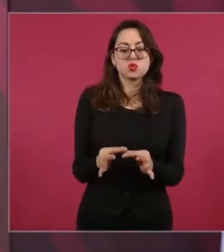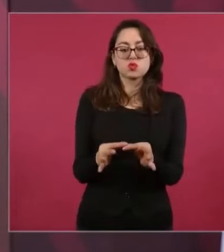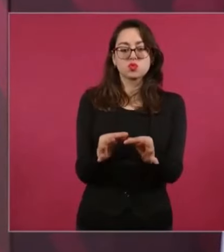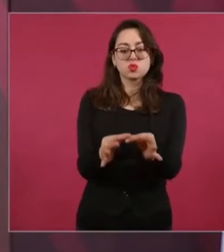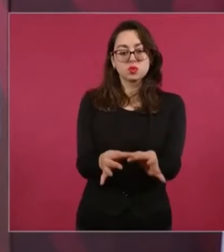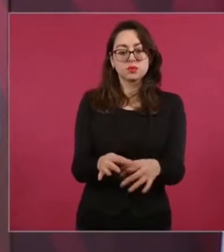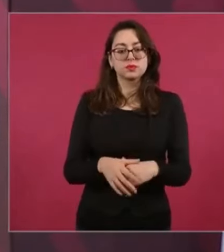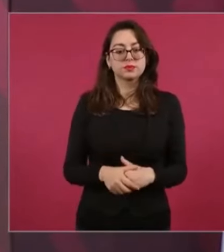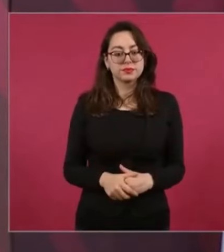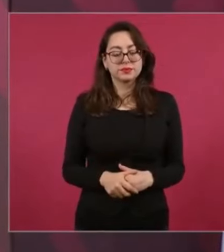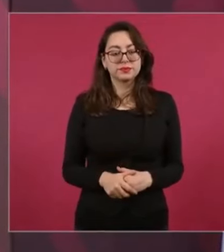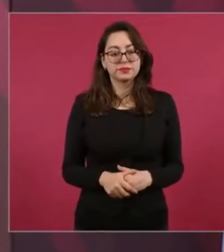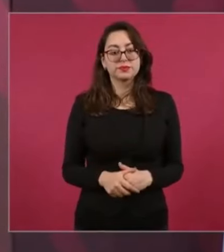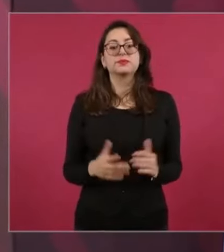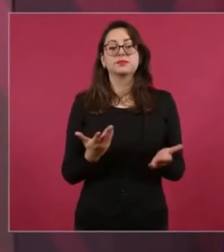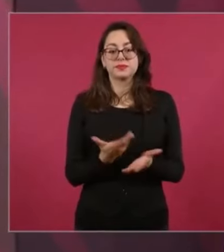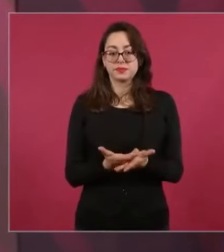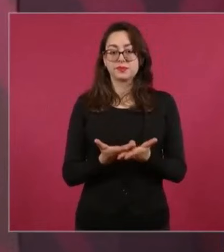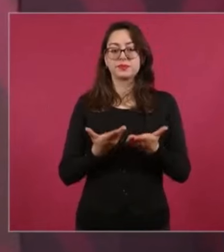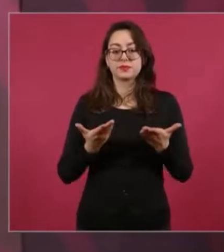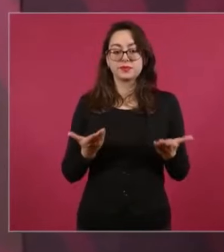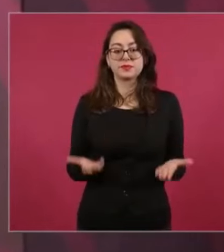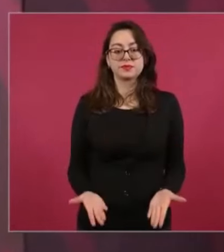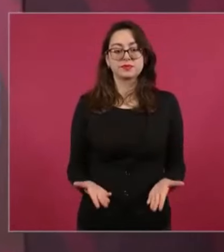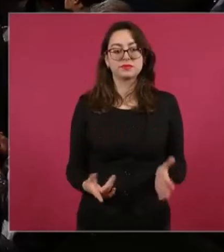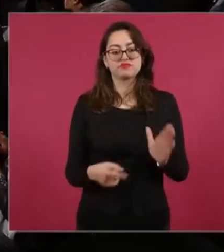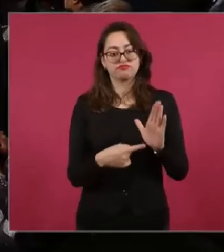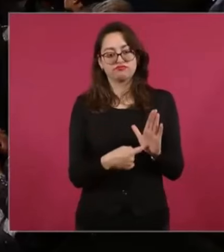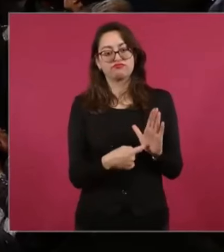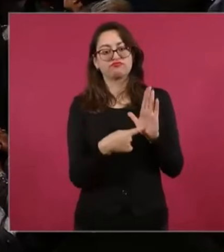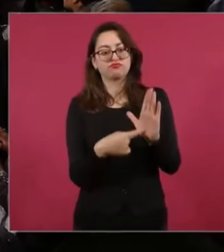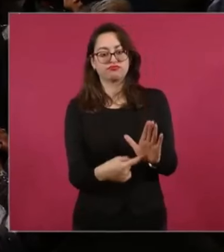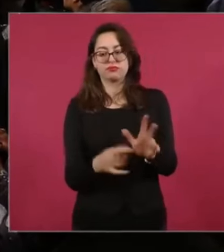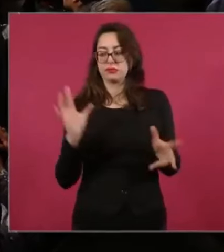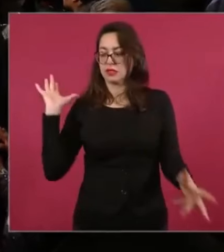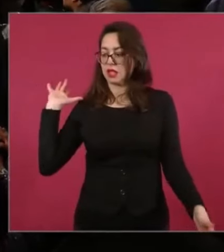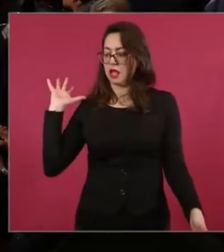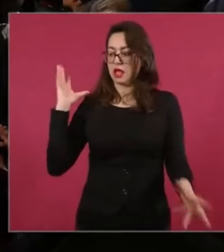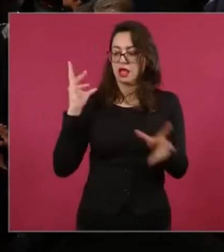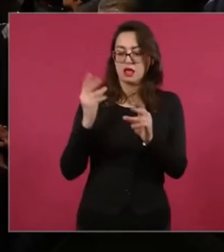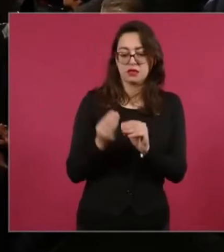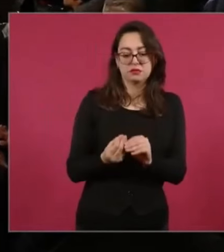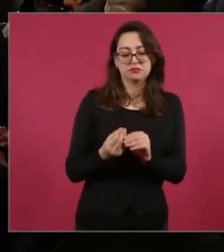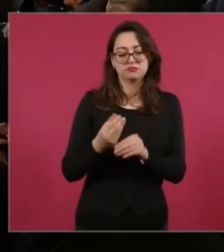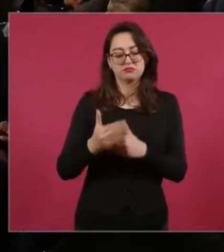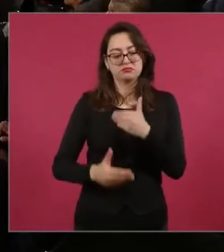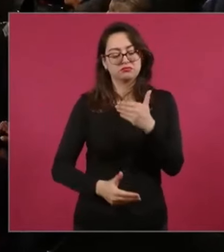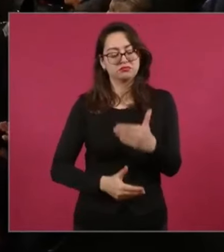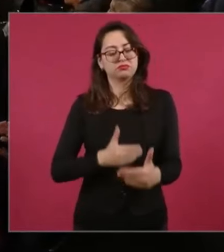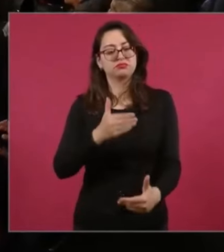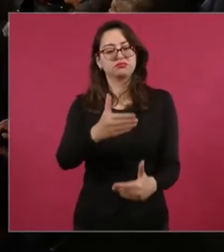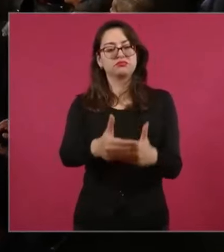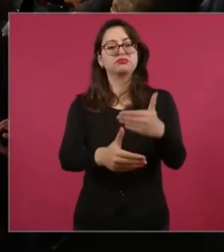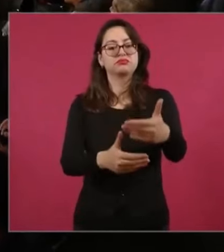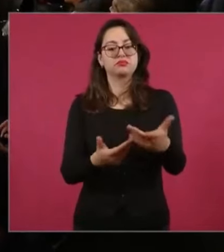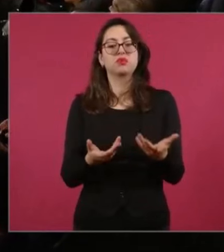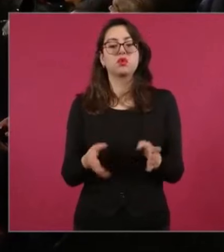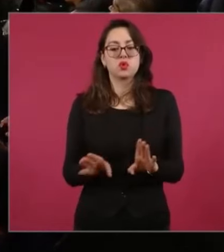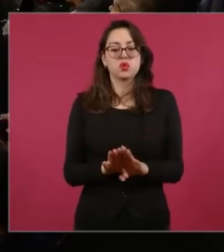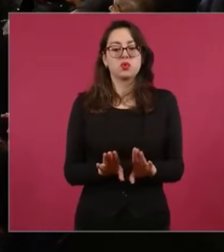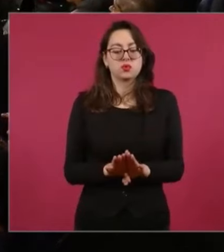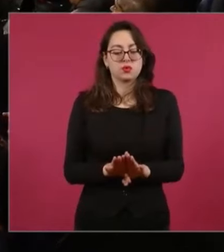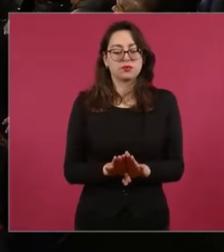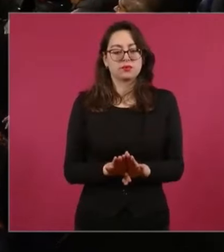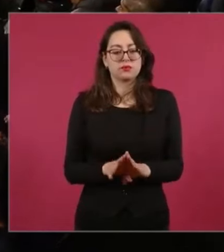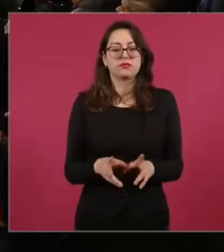Y ahora van a conocer los resultados de cómo hemos ido avanzando en esto que es